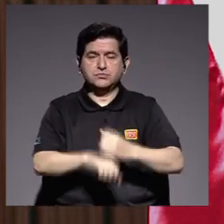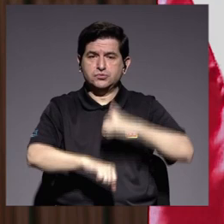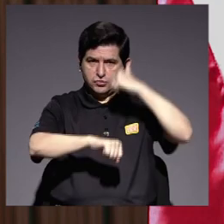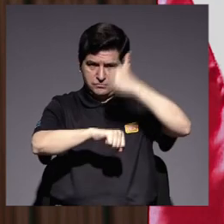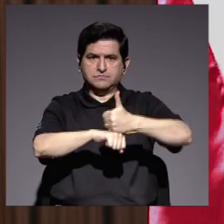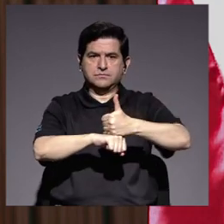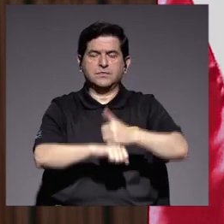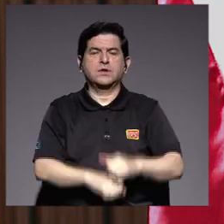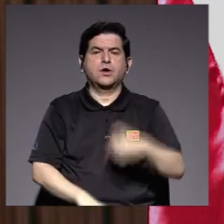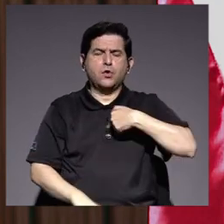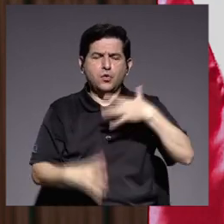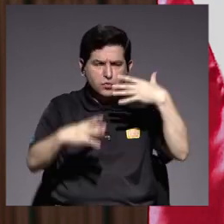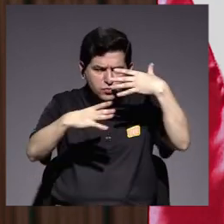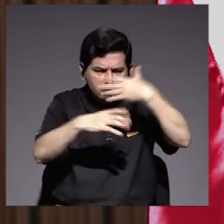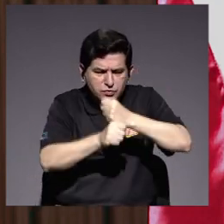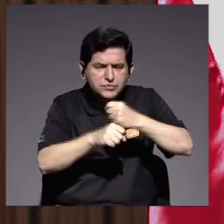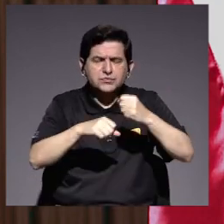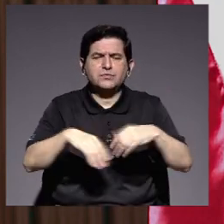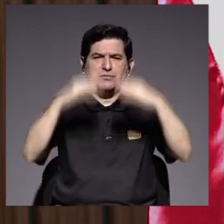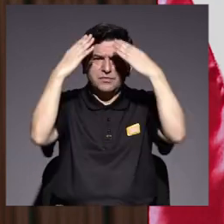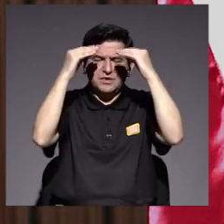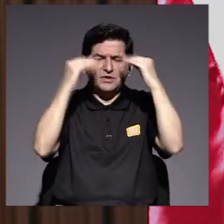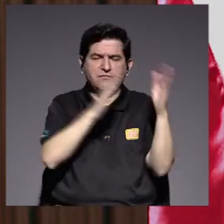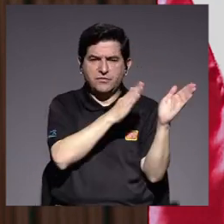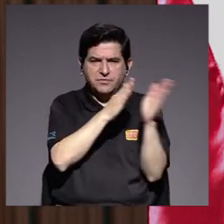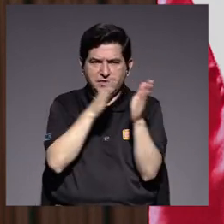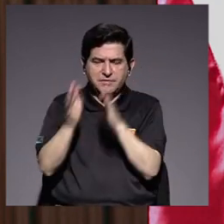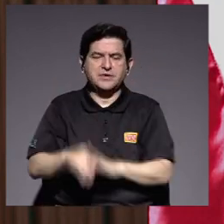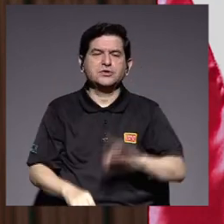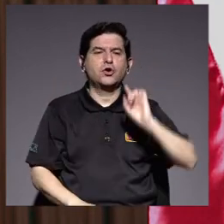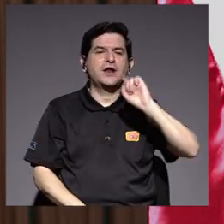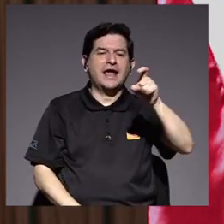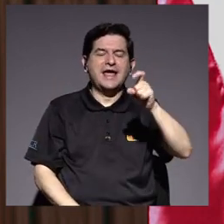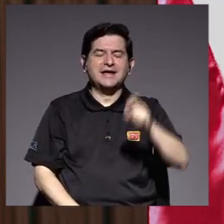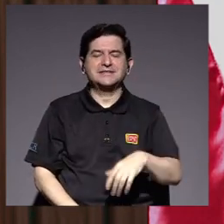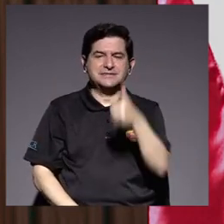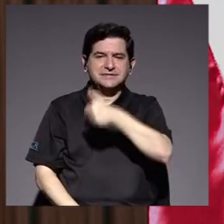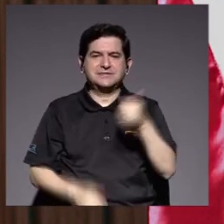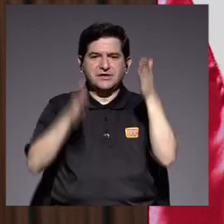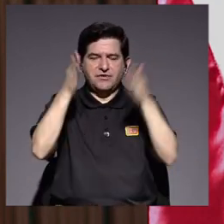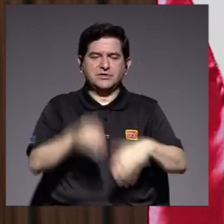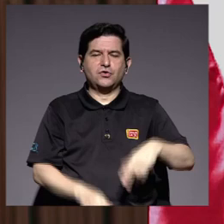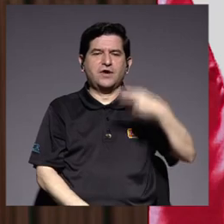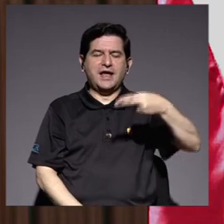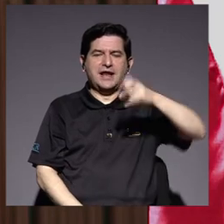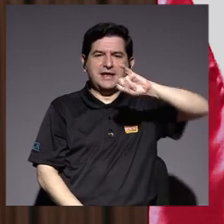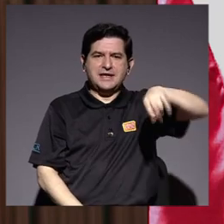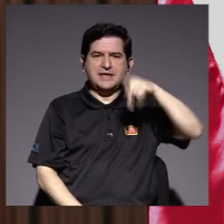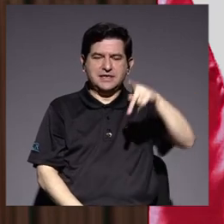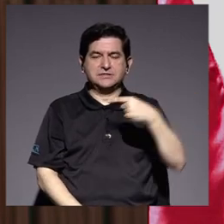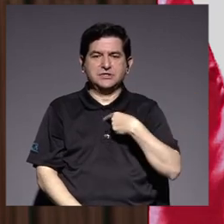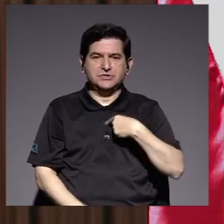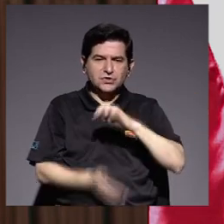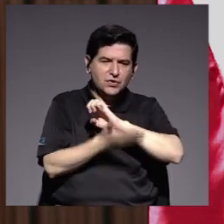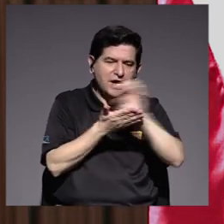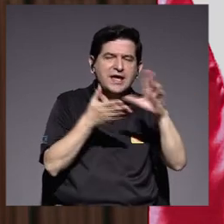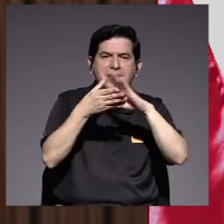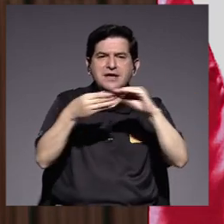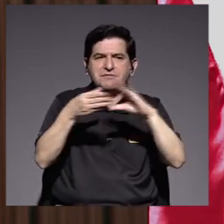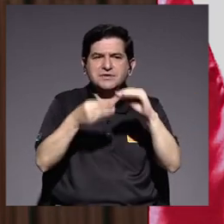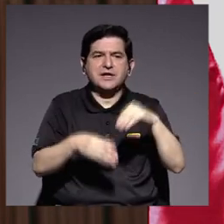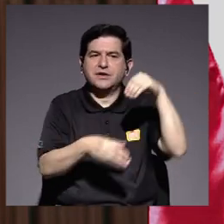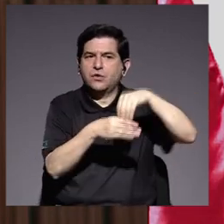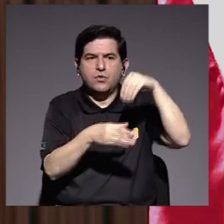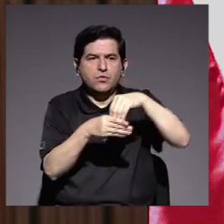Hoy presento una síntesis del informe de labores preparado por el ex rector Jensen. Quiero aclarar que he evitado comentarios o